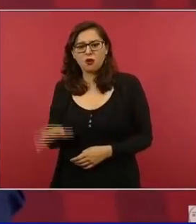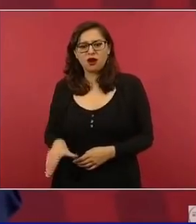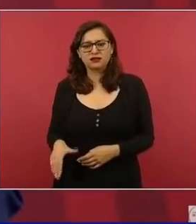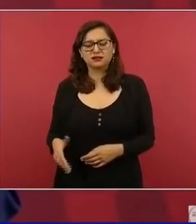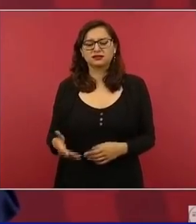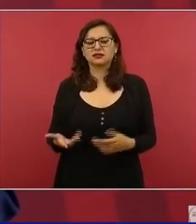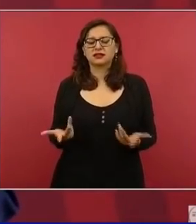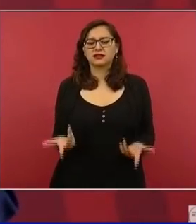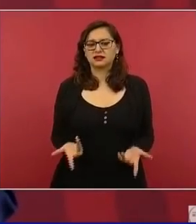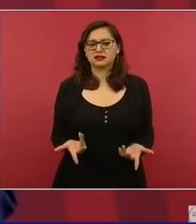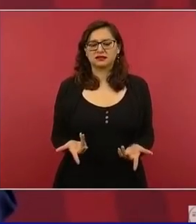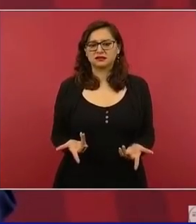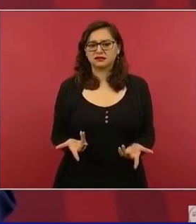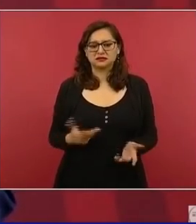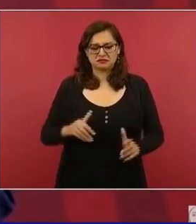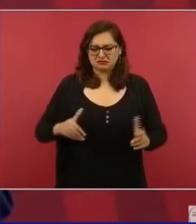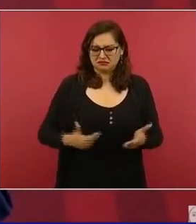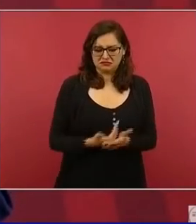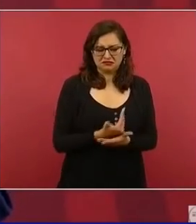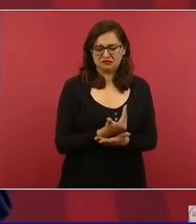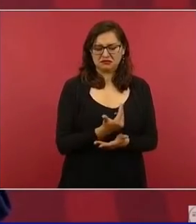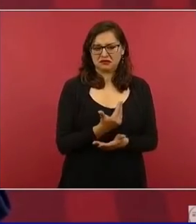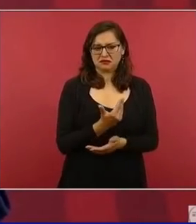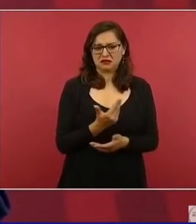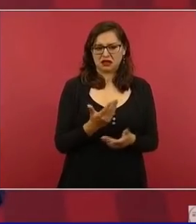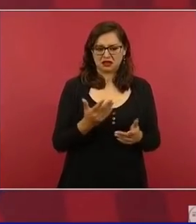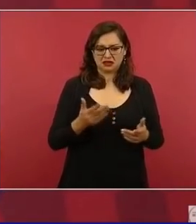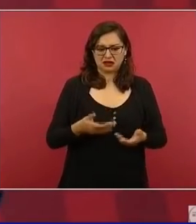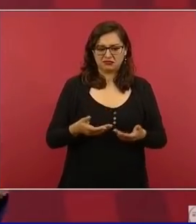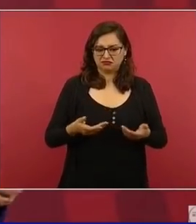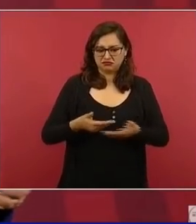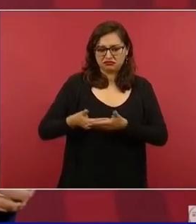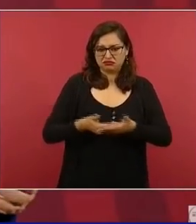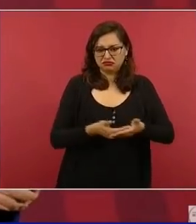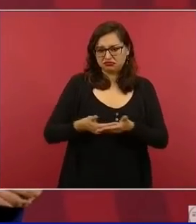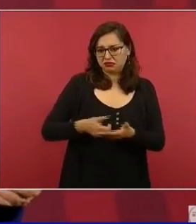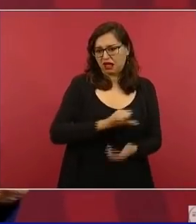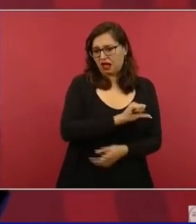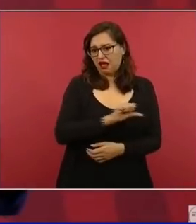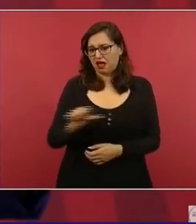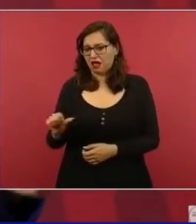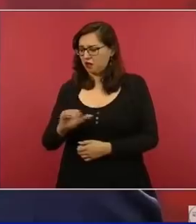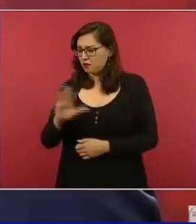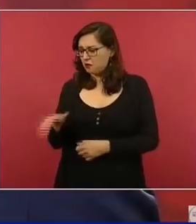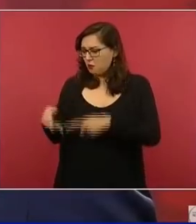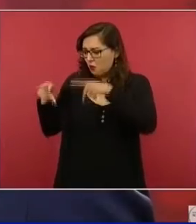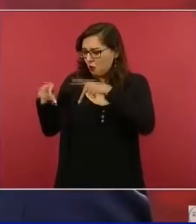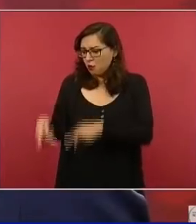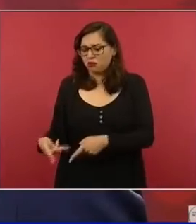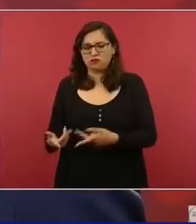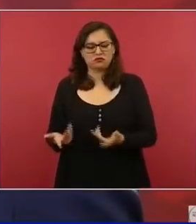desde la cuna hasta la tumba. No tiene uno que estar